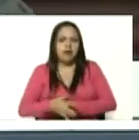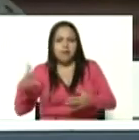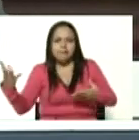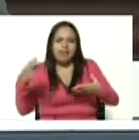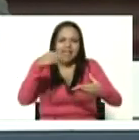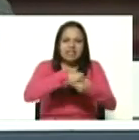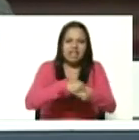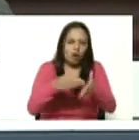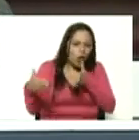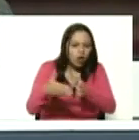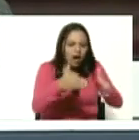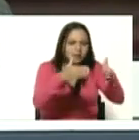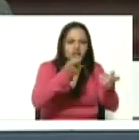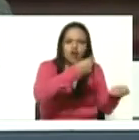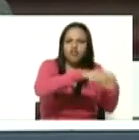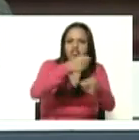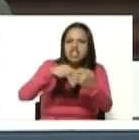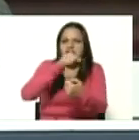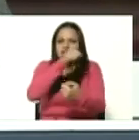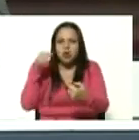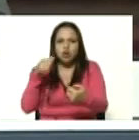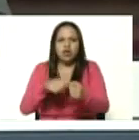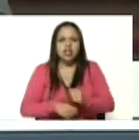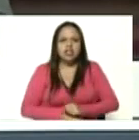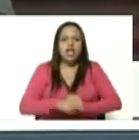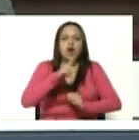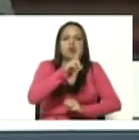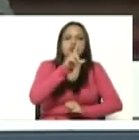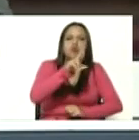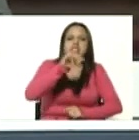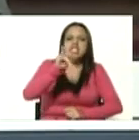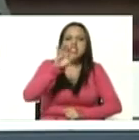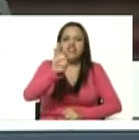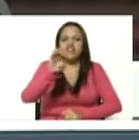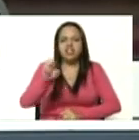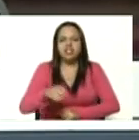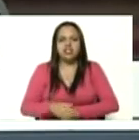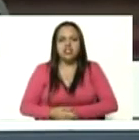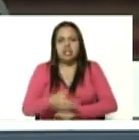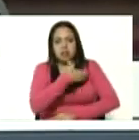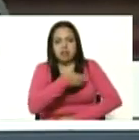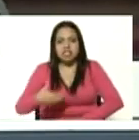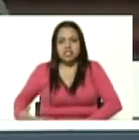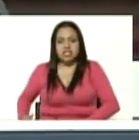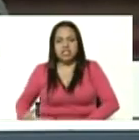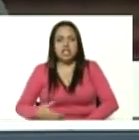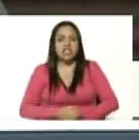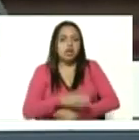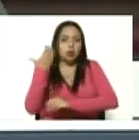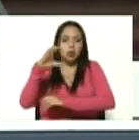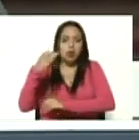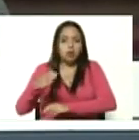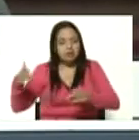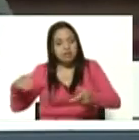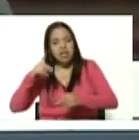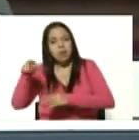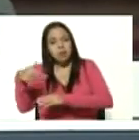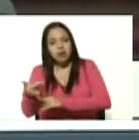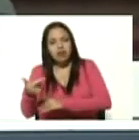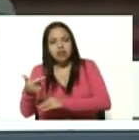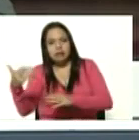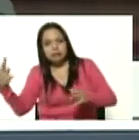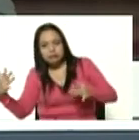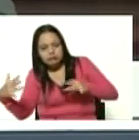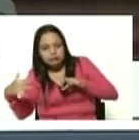rutas del narcotráfico de Uribe y de Iván Duque y bueno después ir avanzando hacia el centro del país